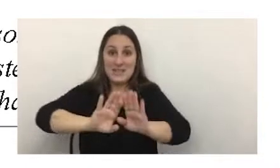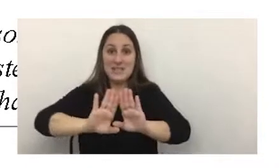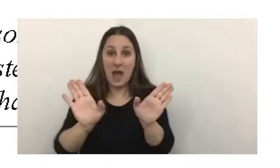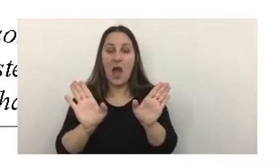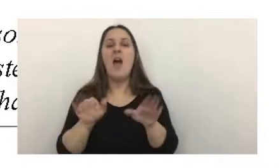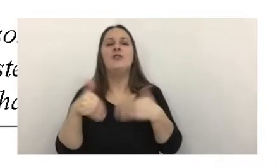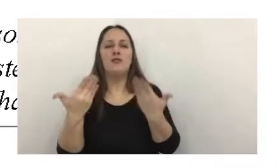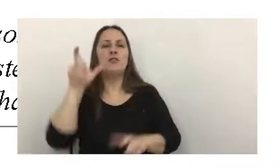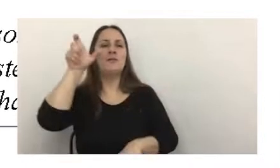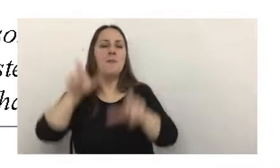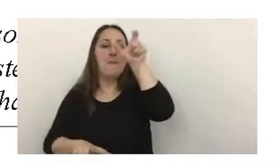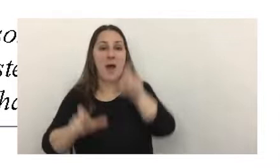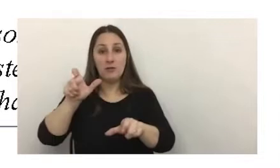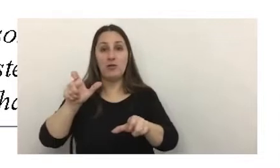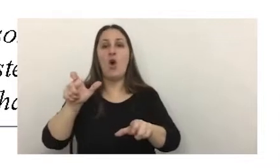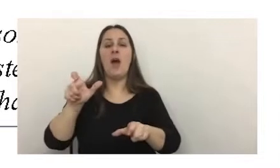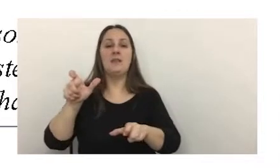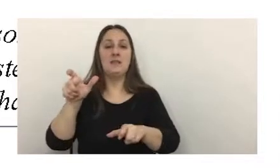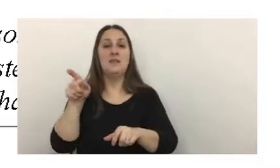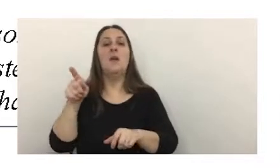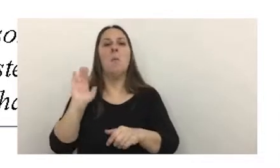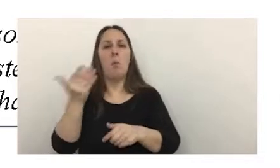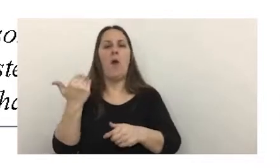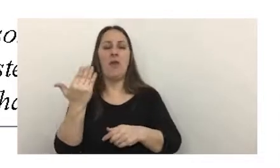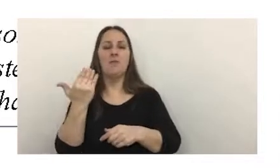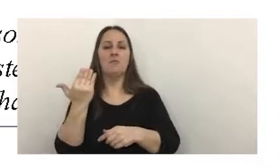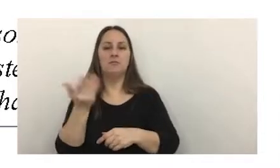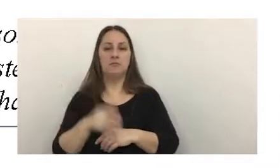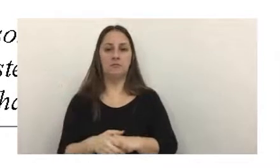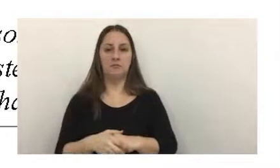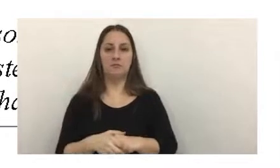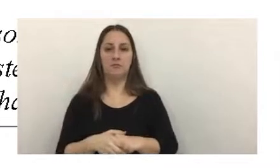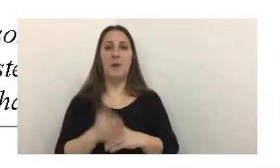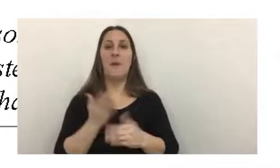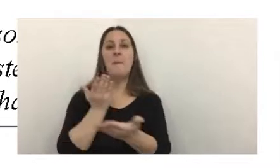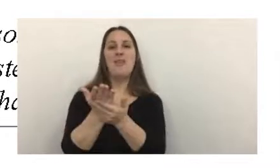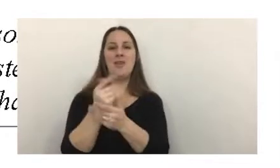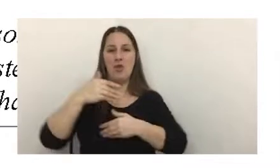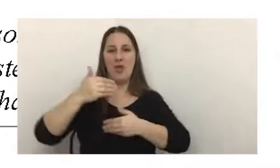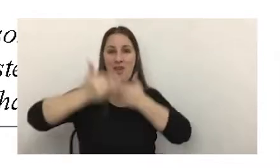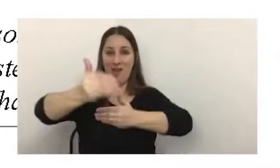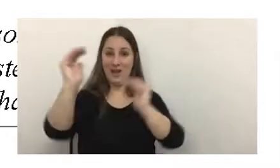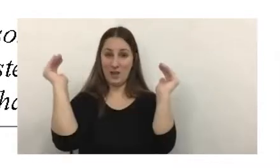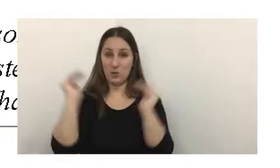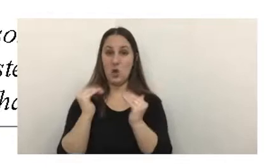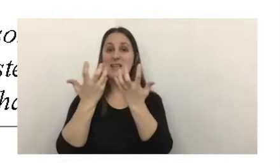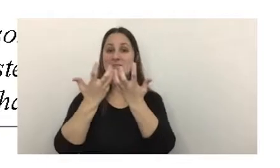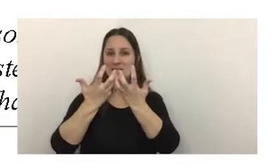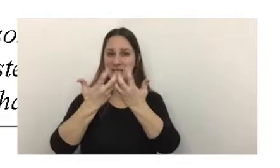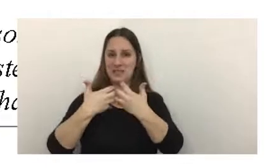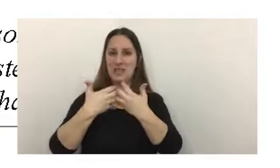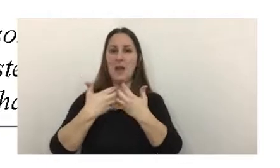las personas jurídicas ingresar el pedido de reducción a través del sistema